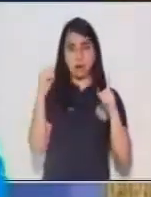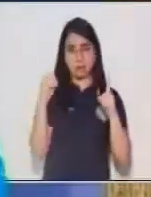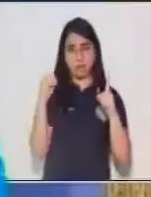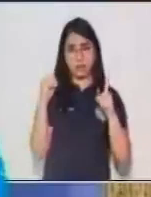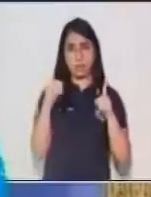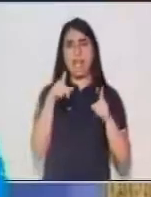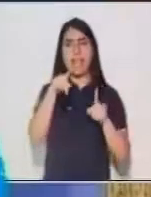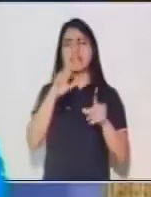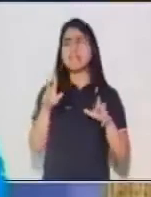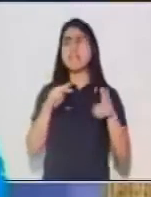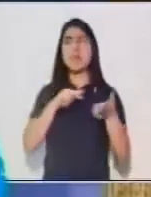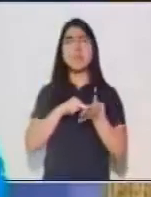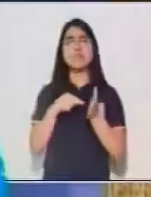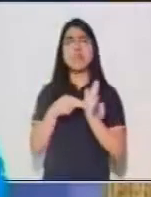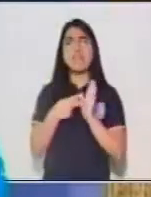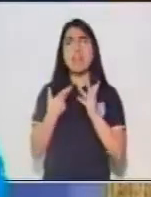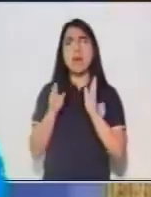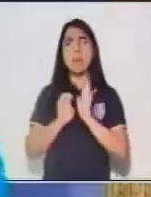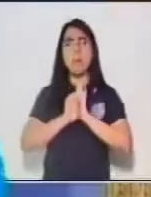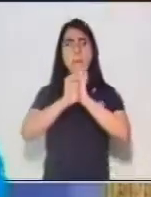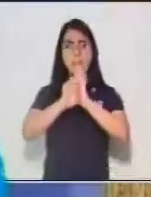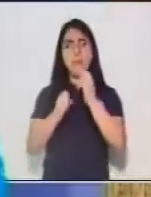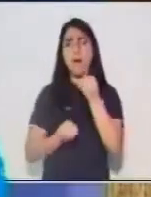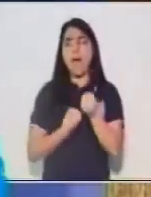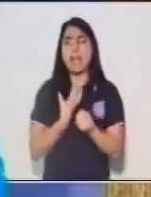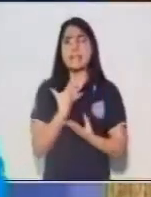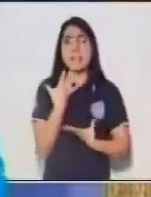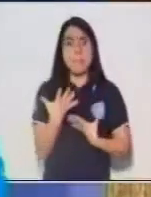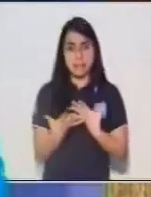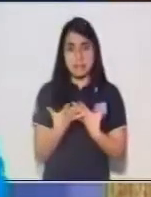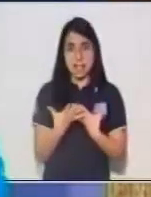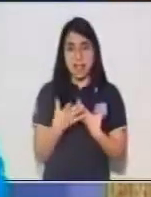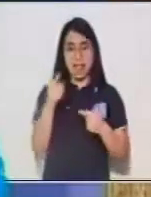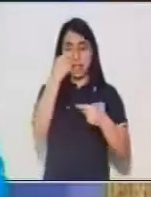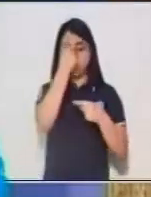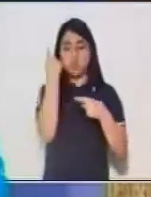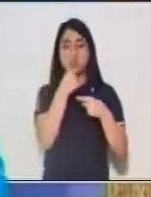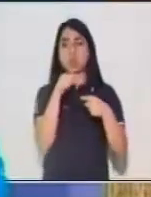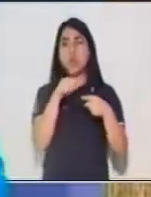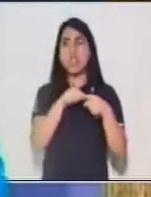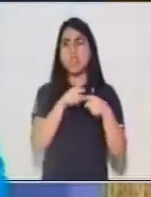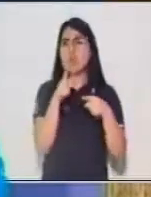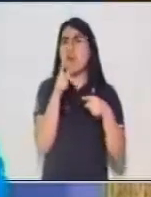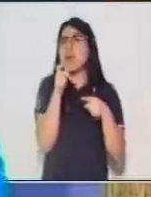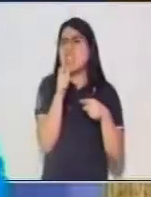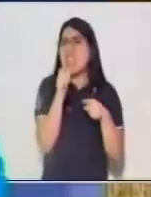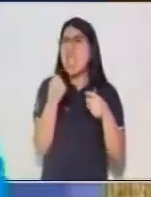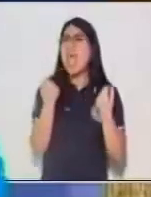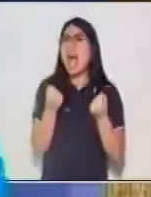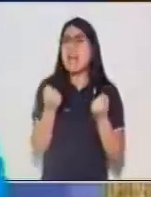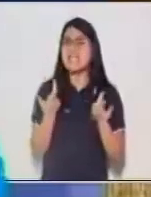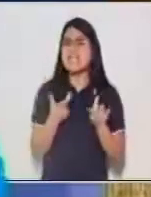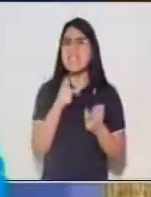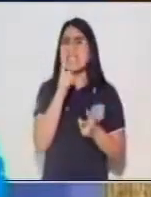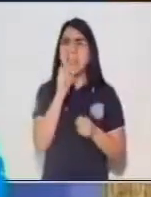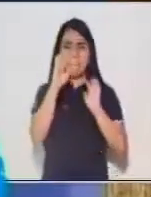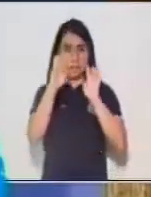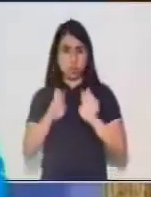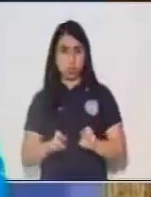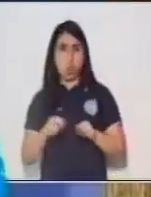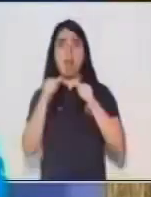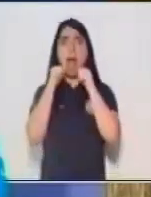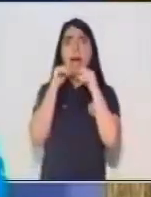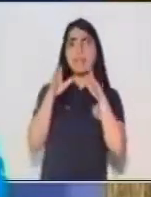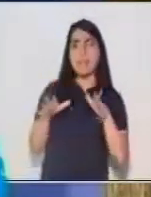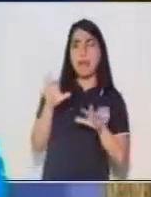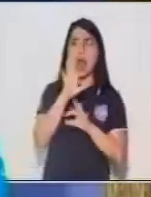quién es la persona que realiza la acción. Y pues responde a la pregunta quién. En el caso del